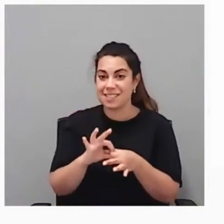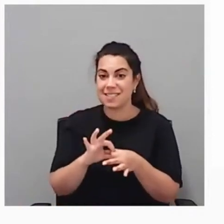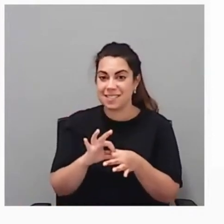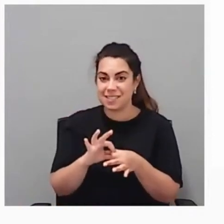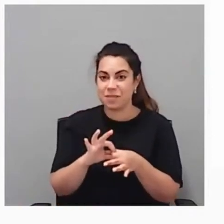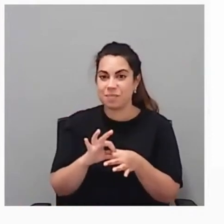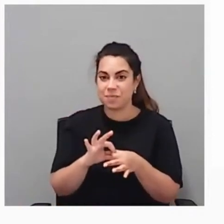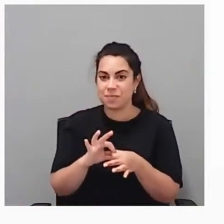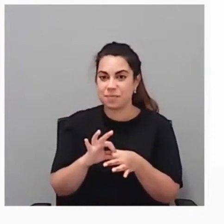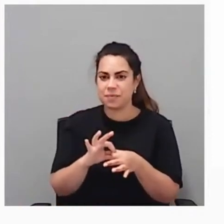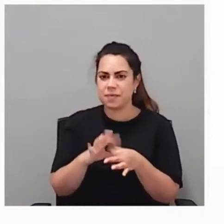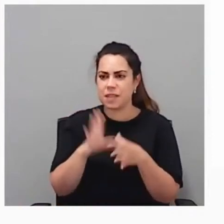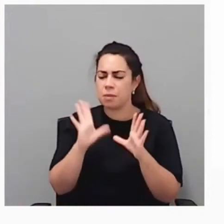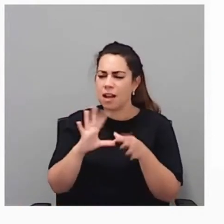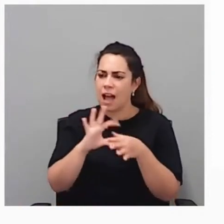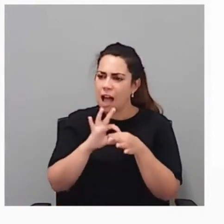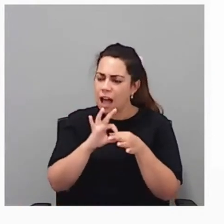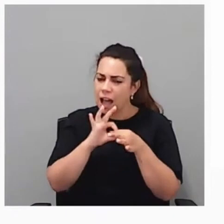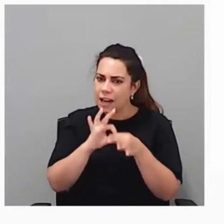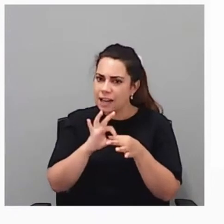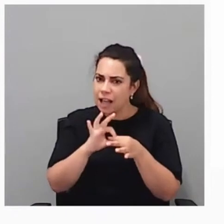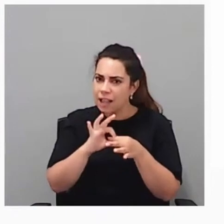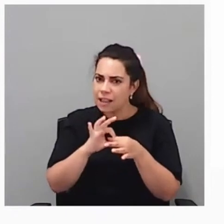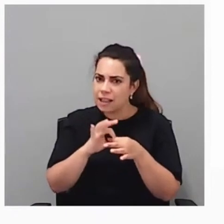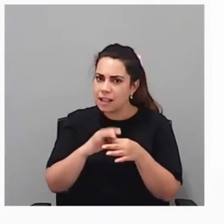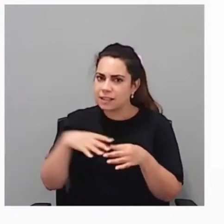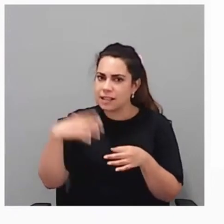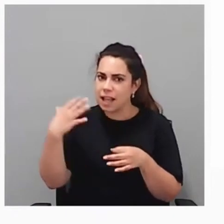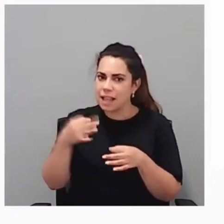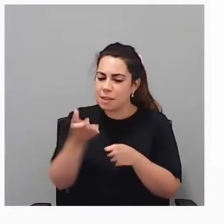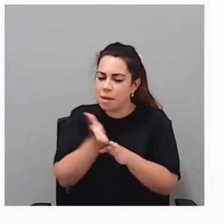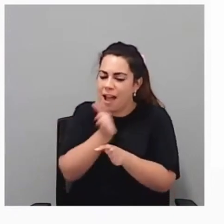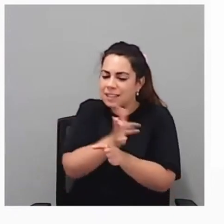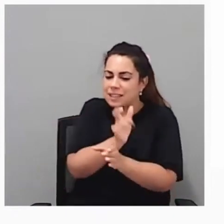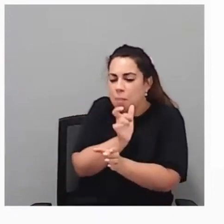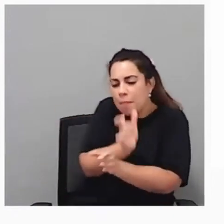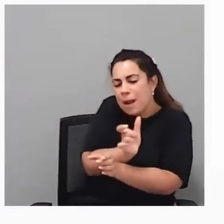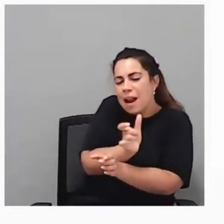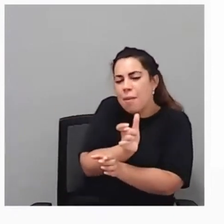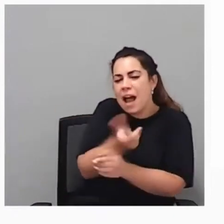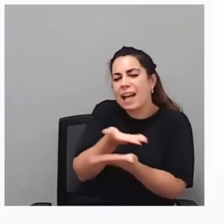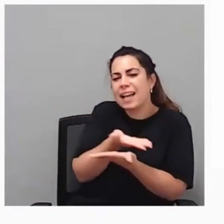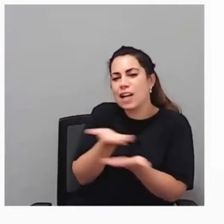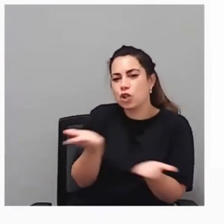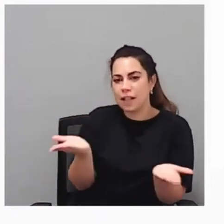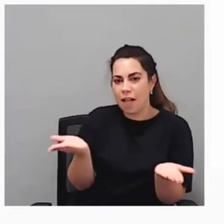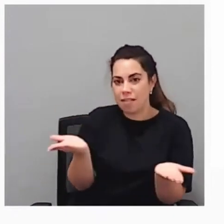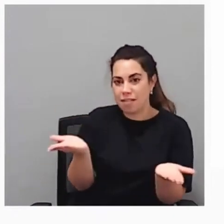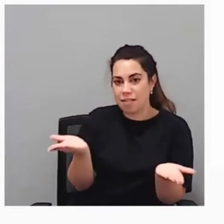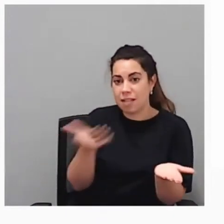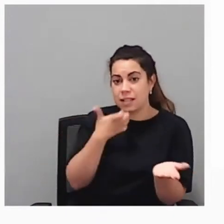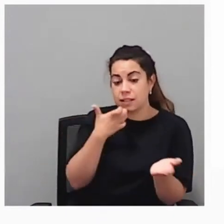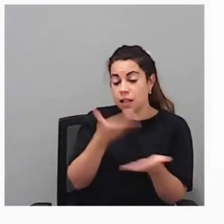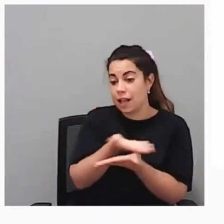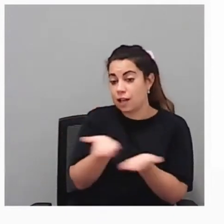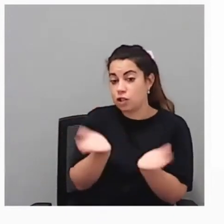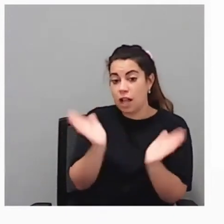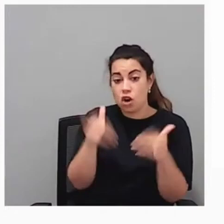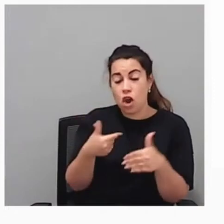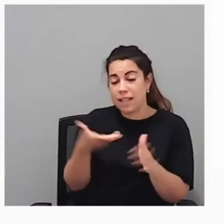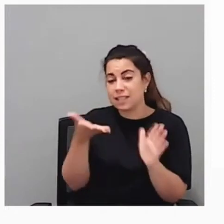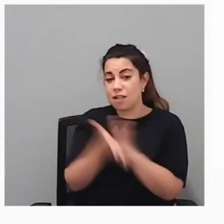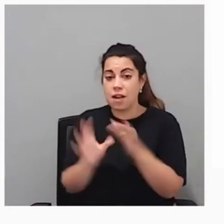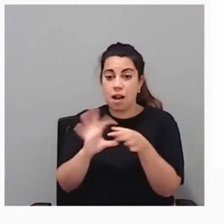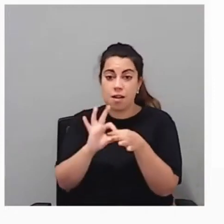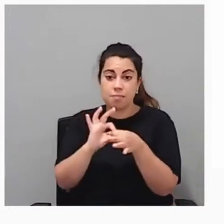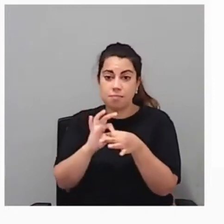Pero las alianzas tienen que ir antepuestas con esa palabra, con generosidad. Si no hay generosidad, no hay alianzas. Esto de sentarnos